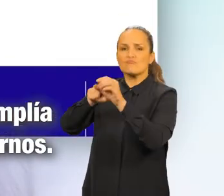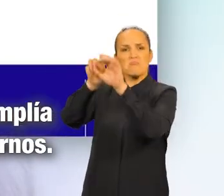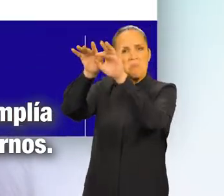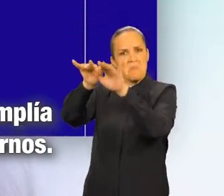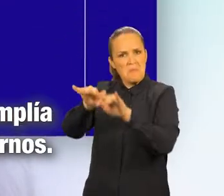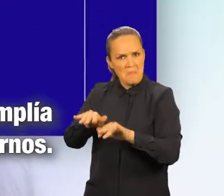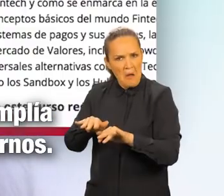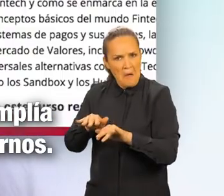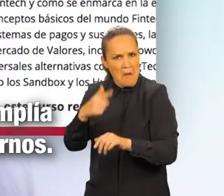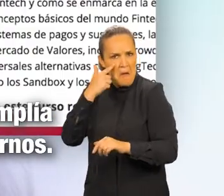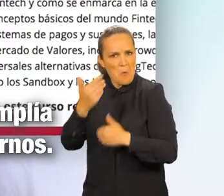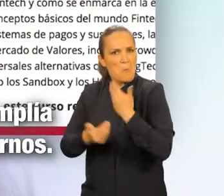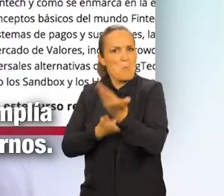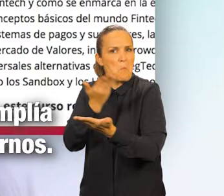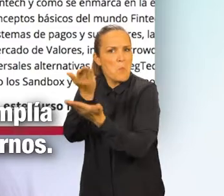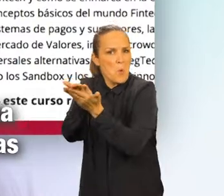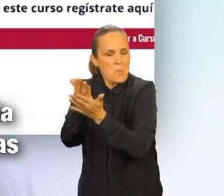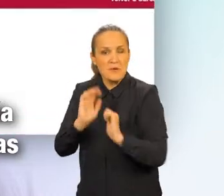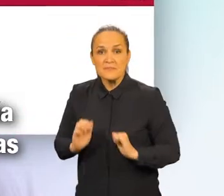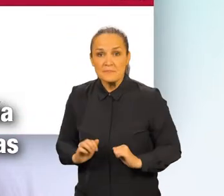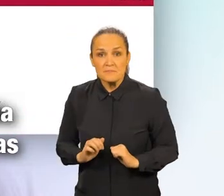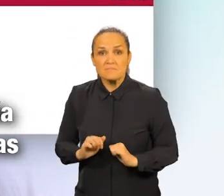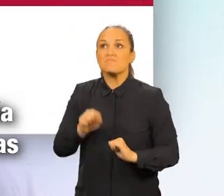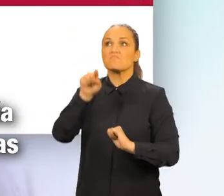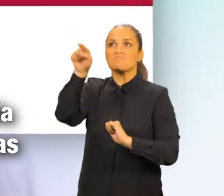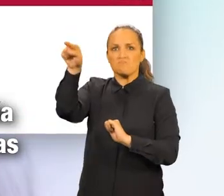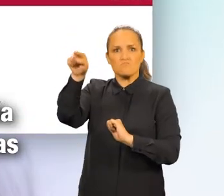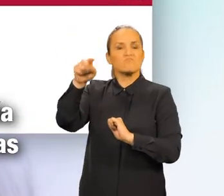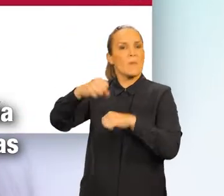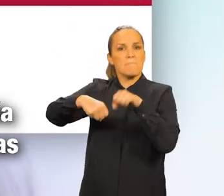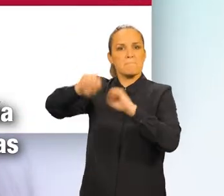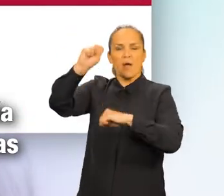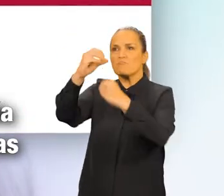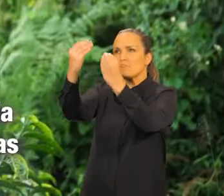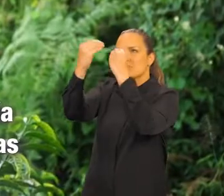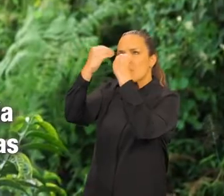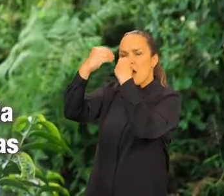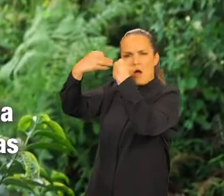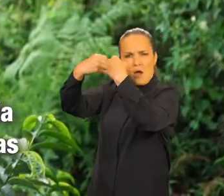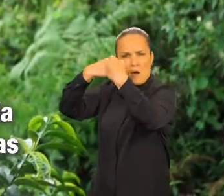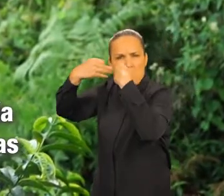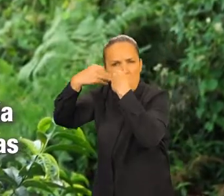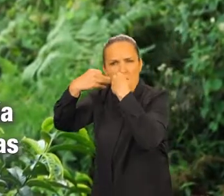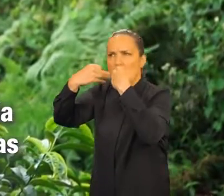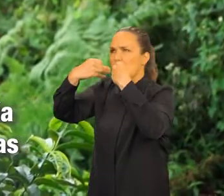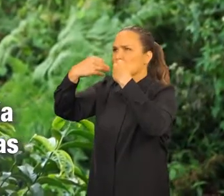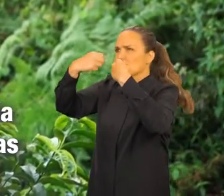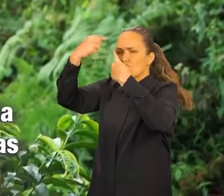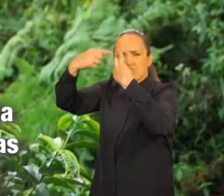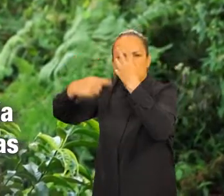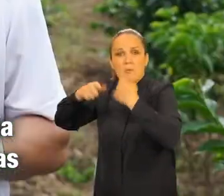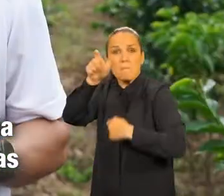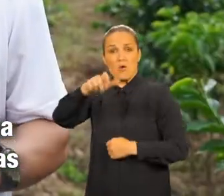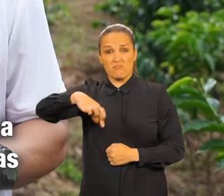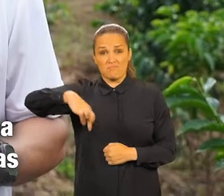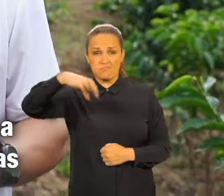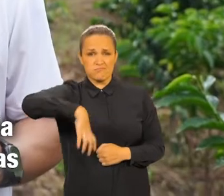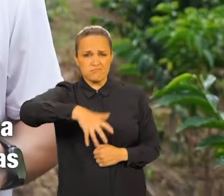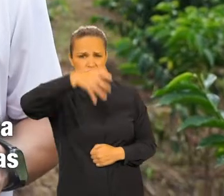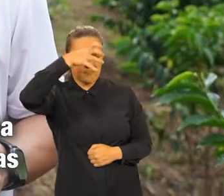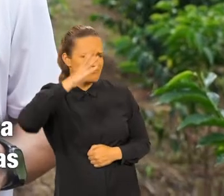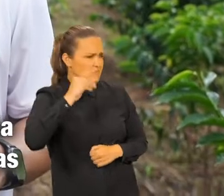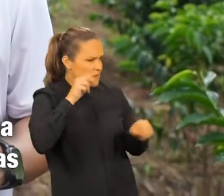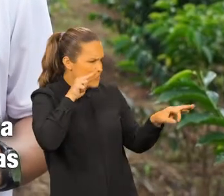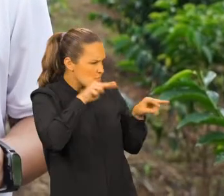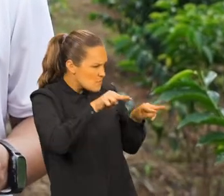requisitos y allí decidimos presentarnos. En apps.co logramos recibir una mentoría especializada. Expertos